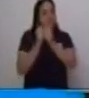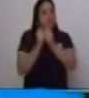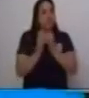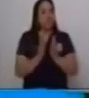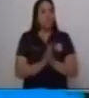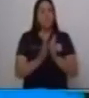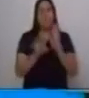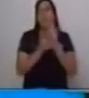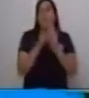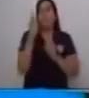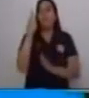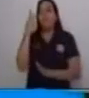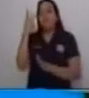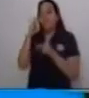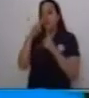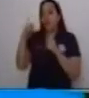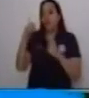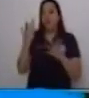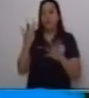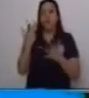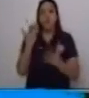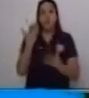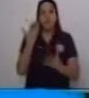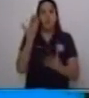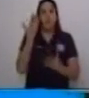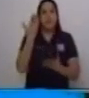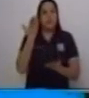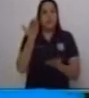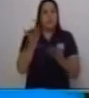¿Será que viene hoy?